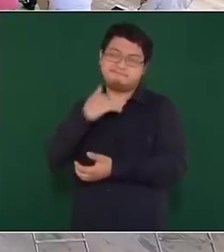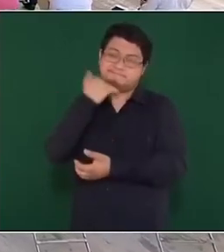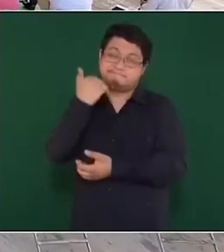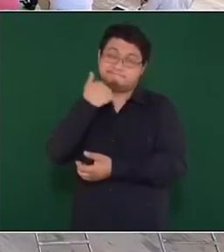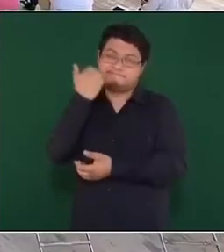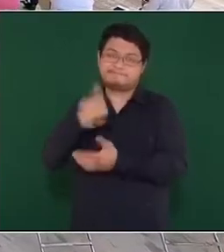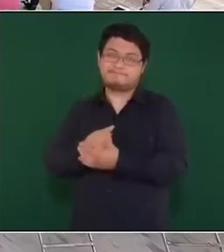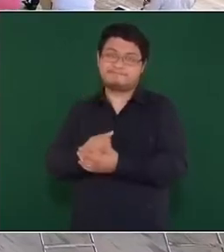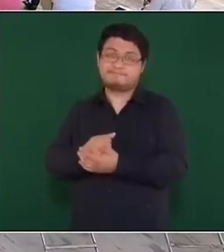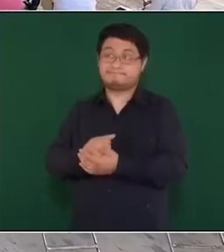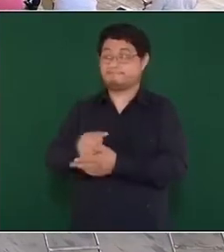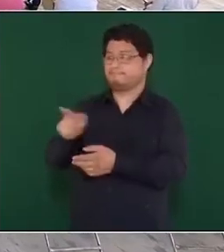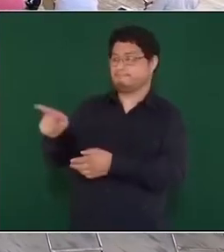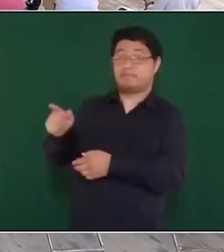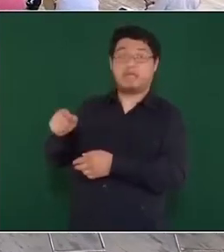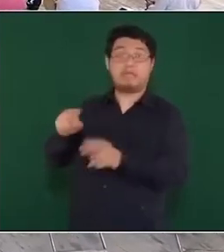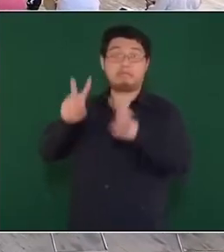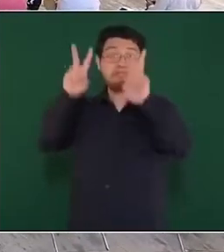debates